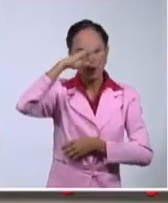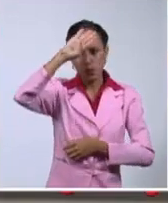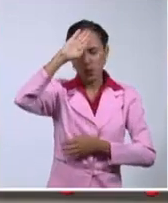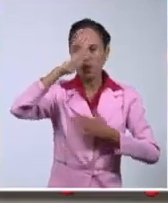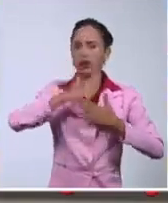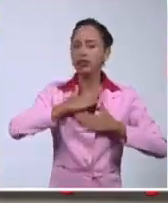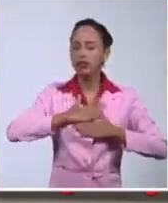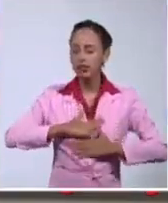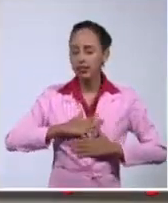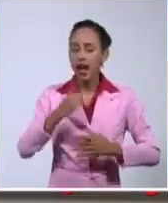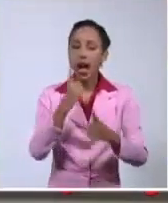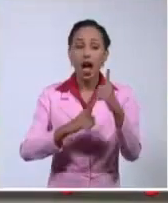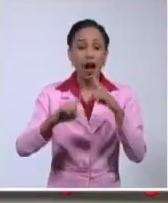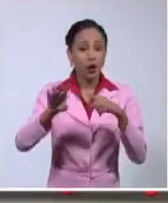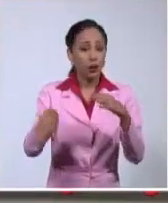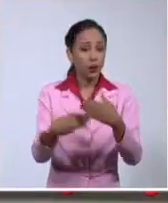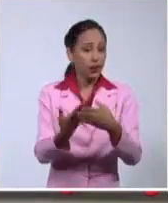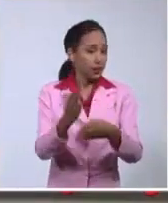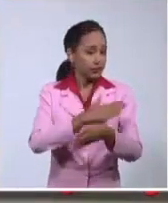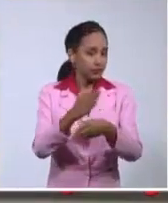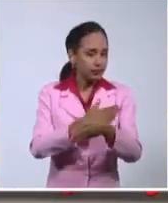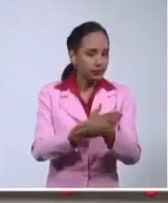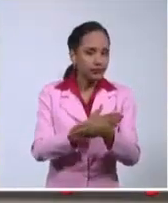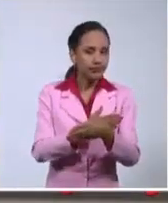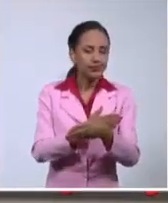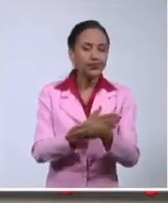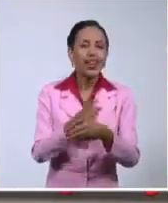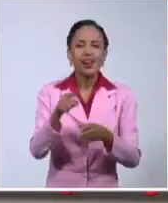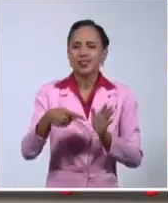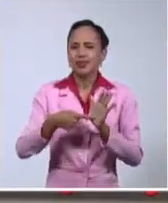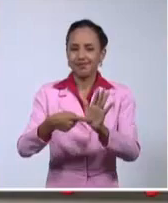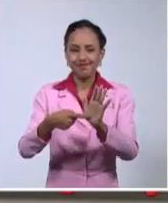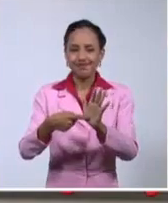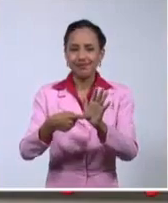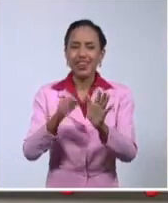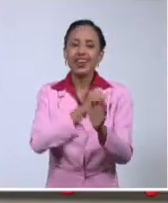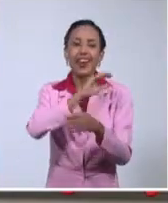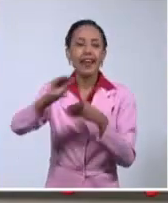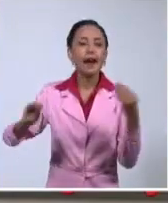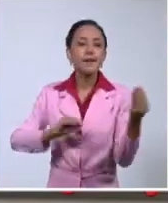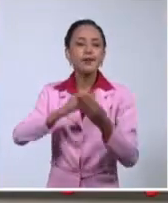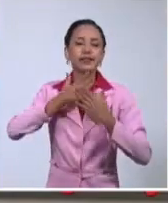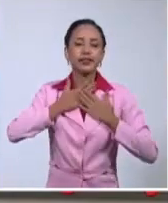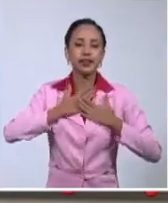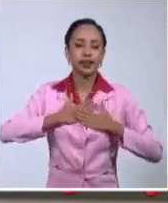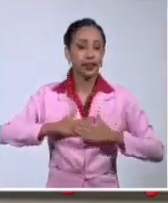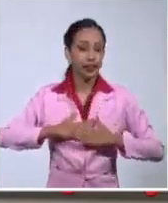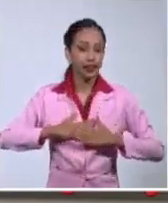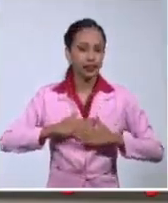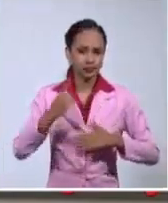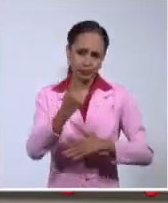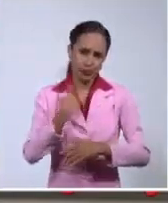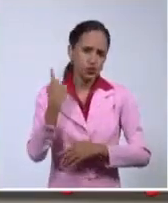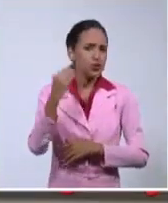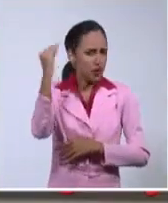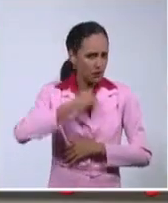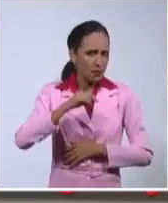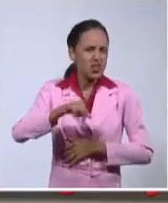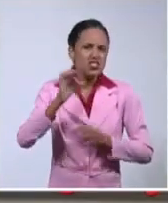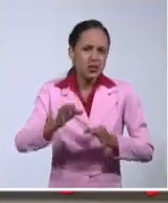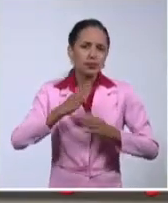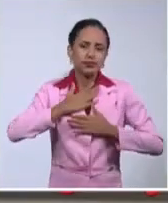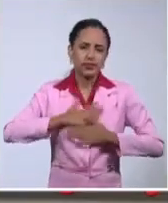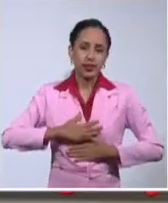presenciamos actos que buscan cambiar eso, que nosotros sabemos y que todo el que viene lo puede comprobar. Quieren hacerlo